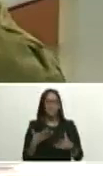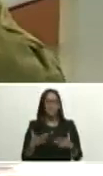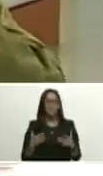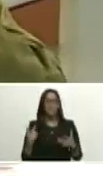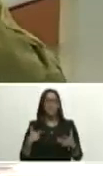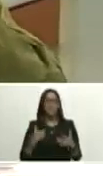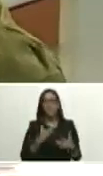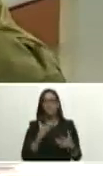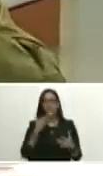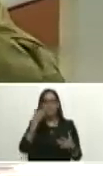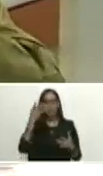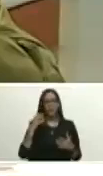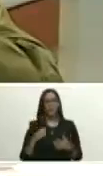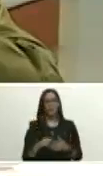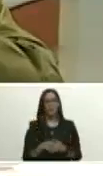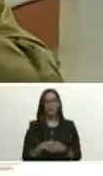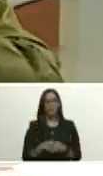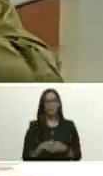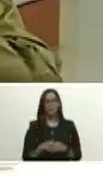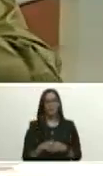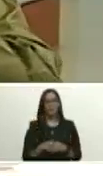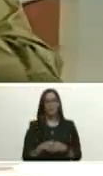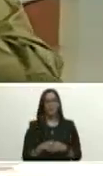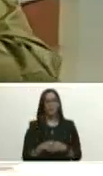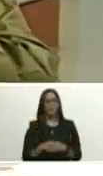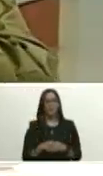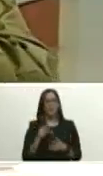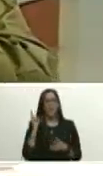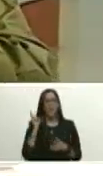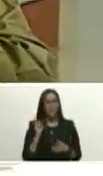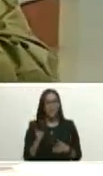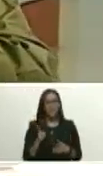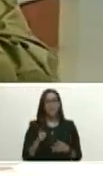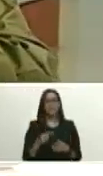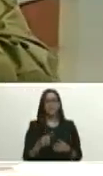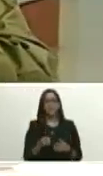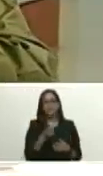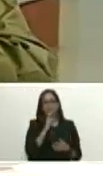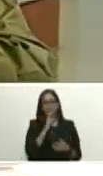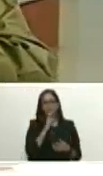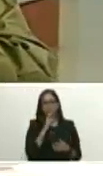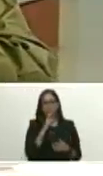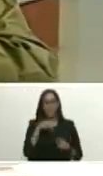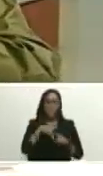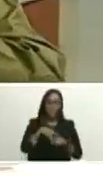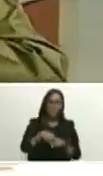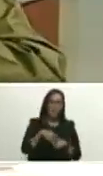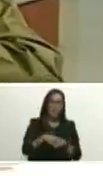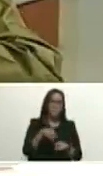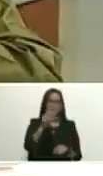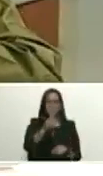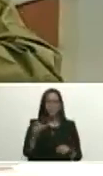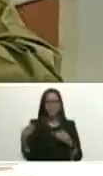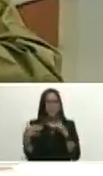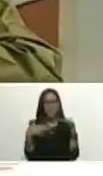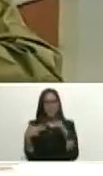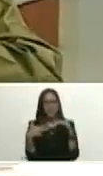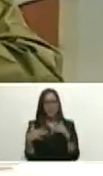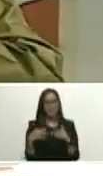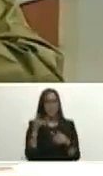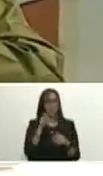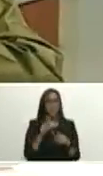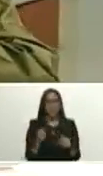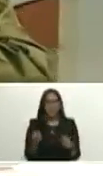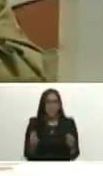espiritualidad que es casualmente llevar a los alimentos aquellas víctimas de la guerra aquellas personas que bueno que por algunas circunstancias no pueden tener